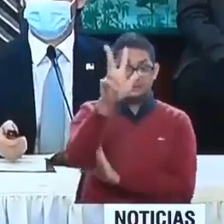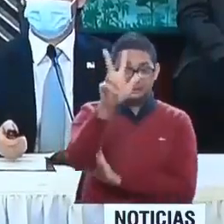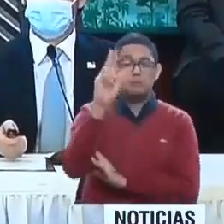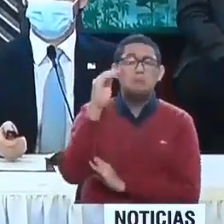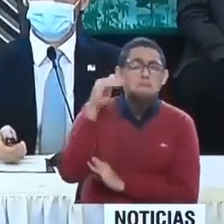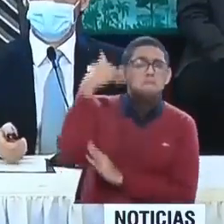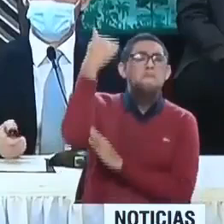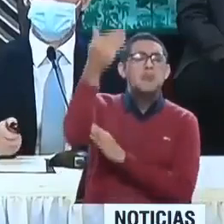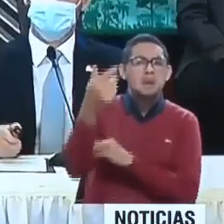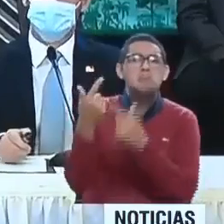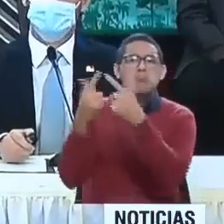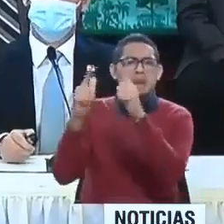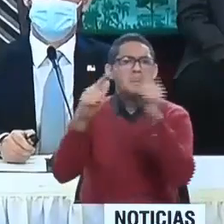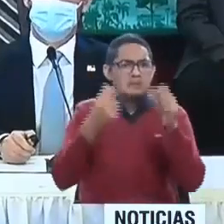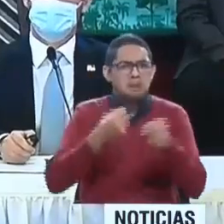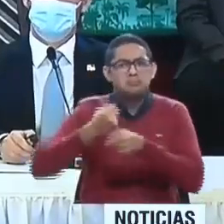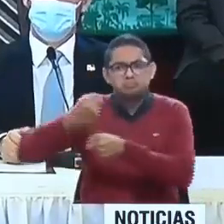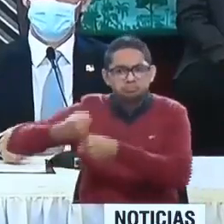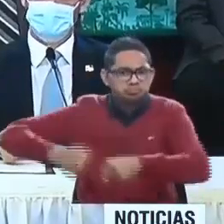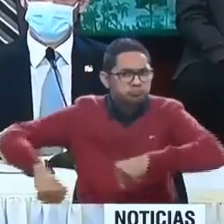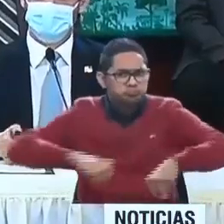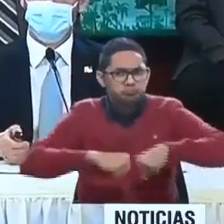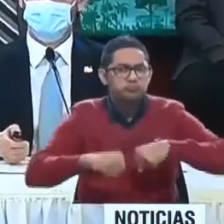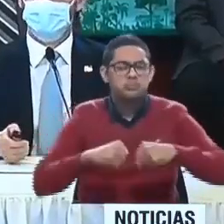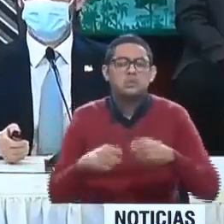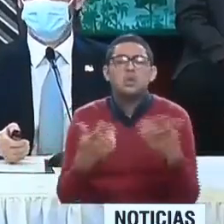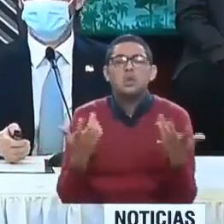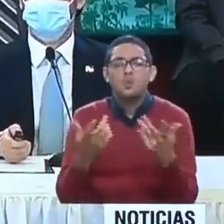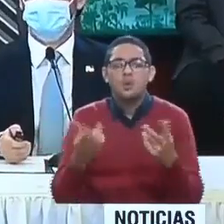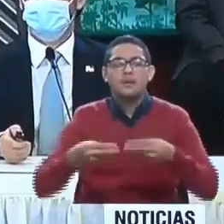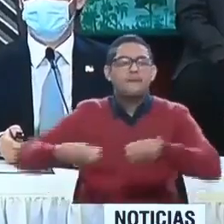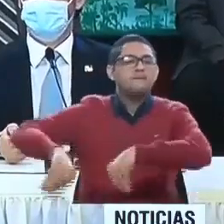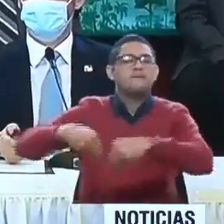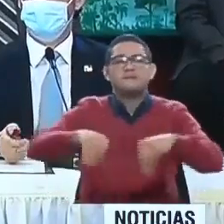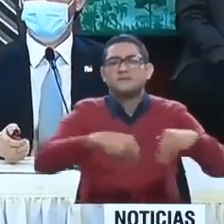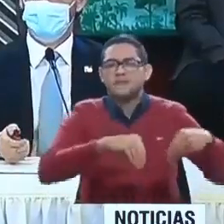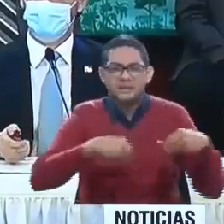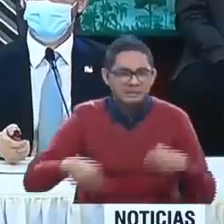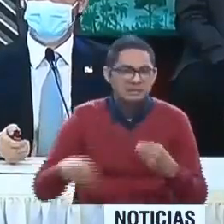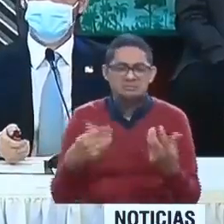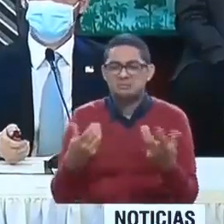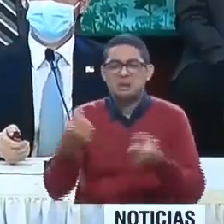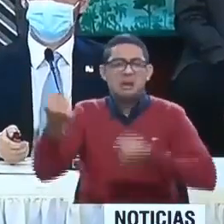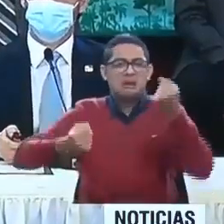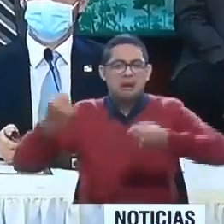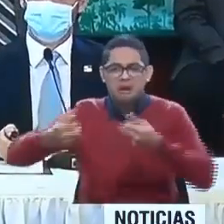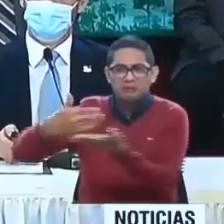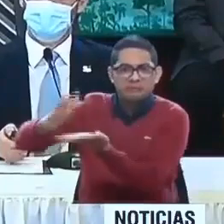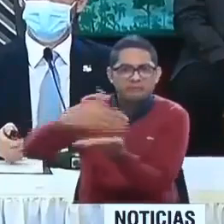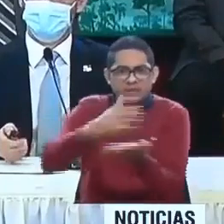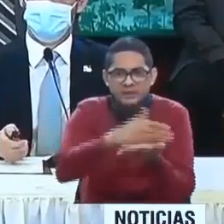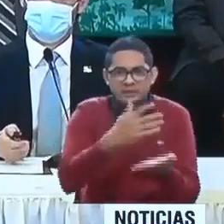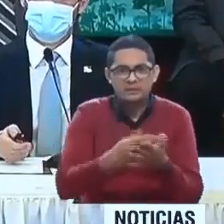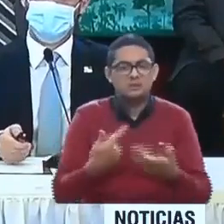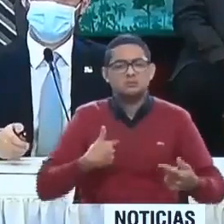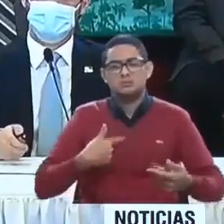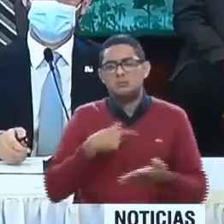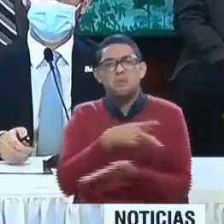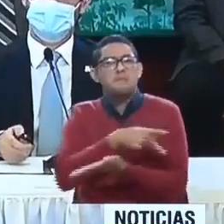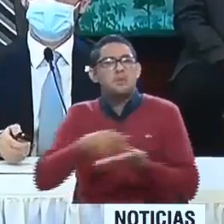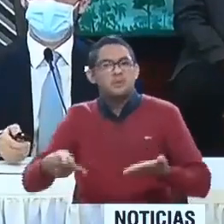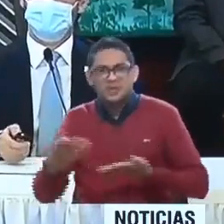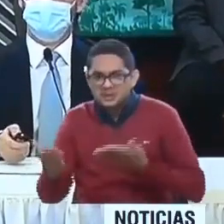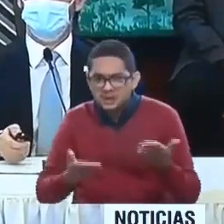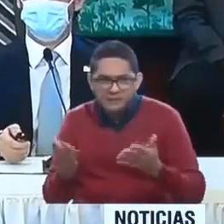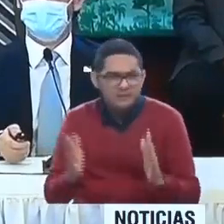comercio al por menor, el comercio al por mayor, las ventas de autos, servicios profesionales,